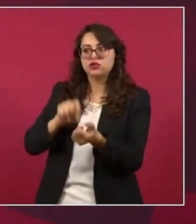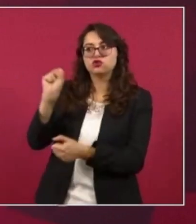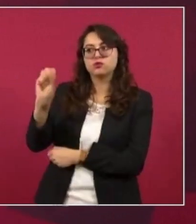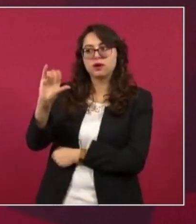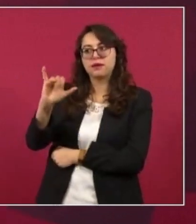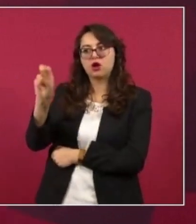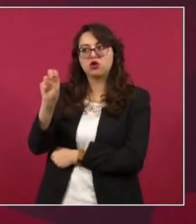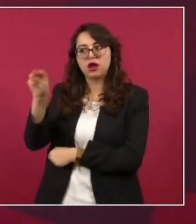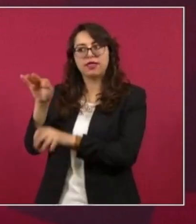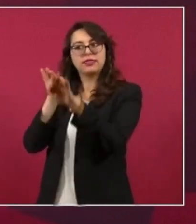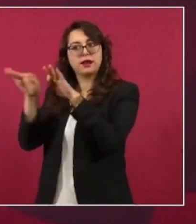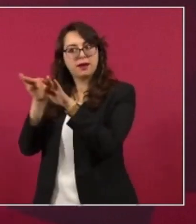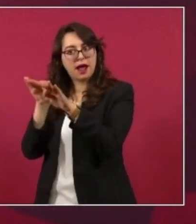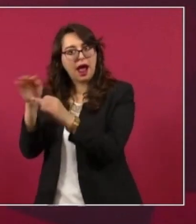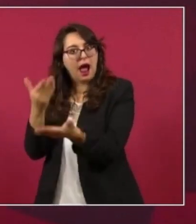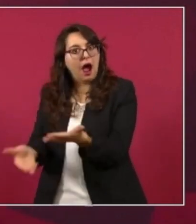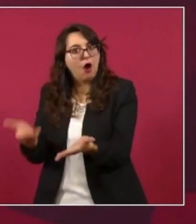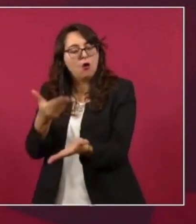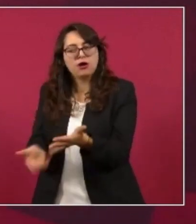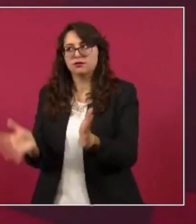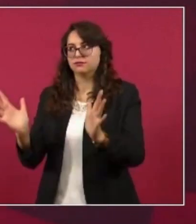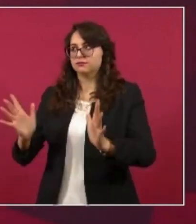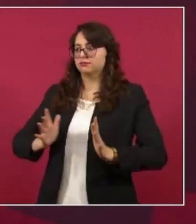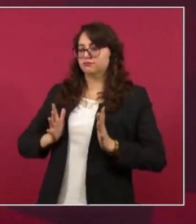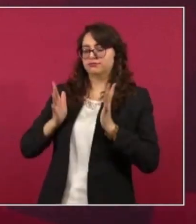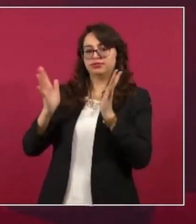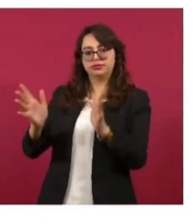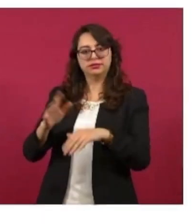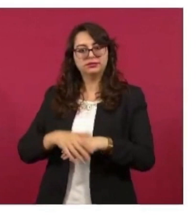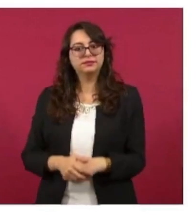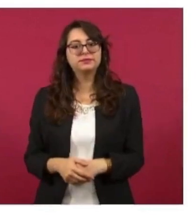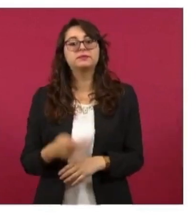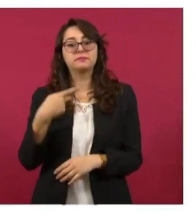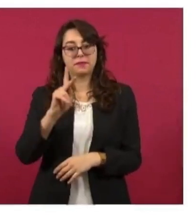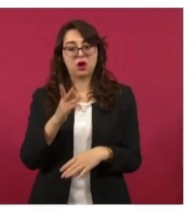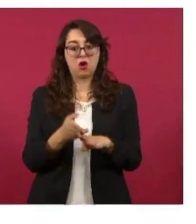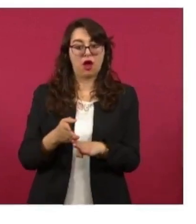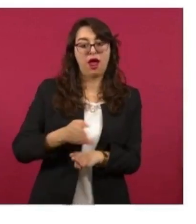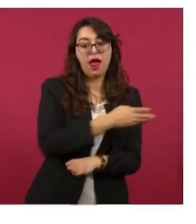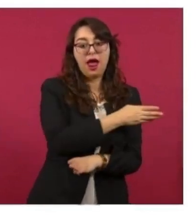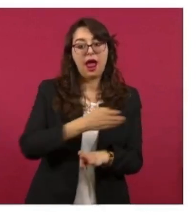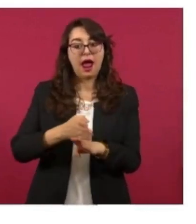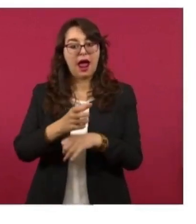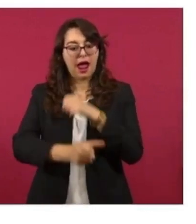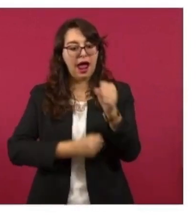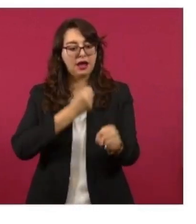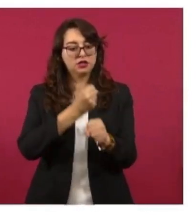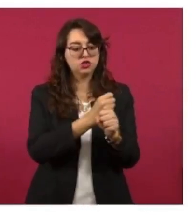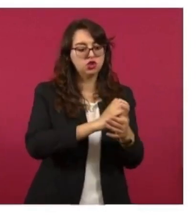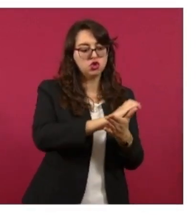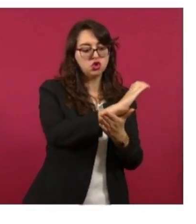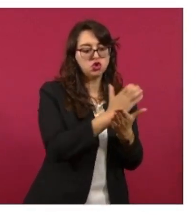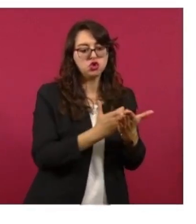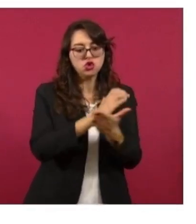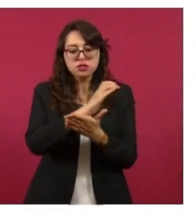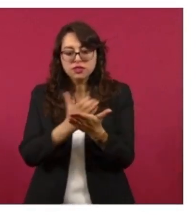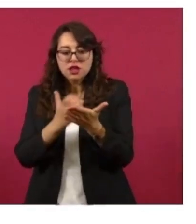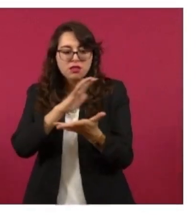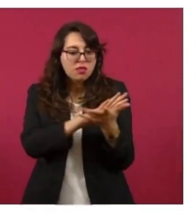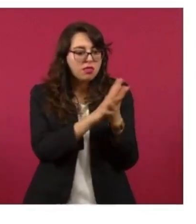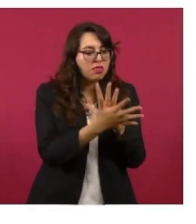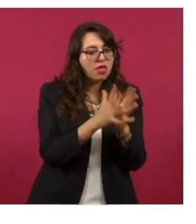inexplicablemente, es responsable de la firma de contratos por 71 millones 600 mil